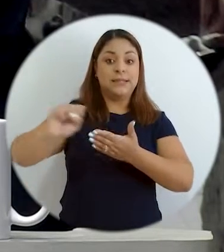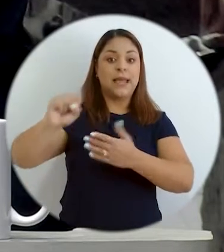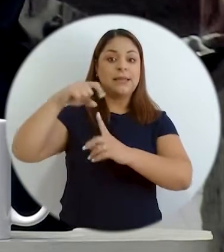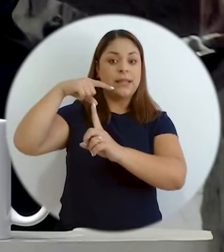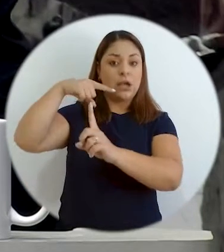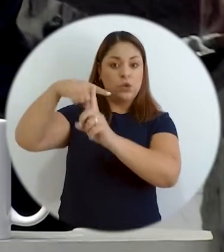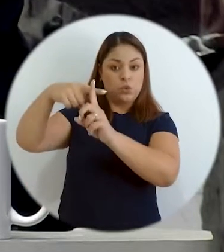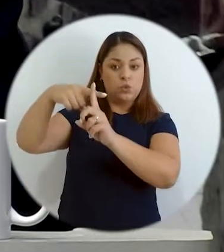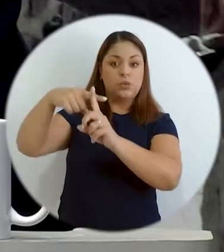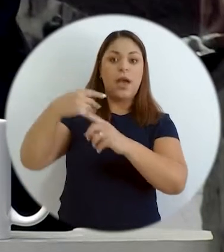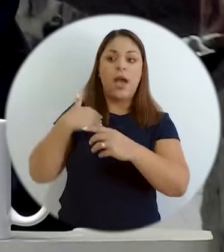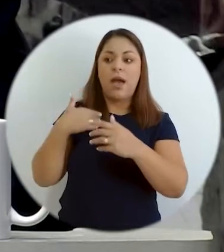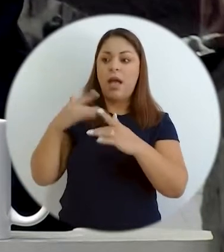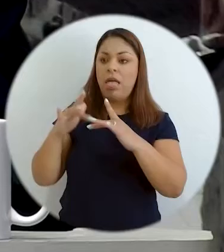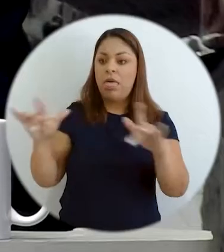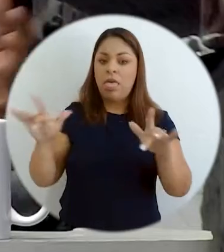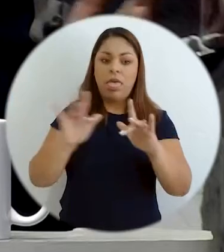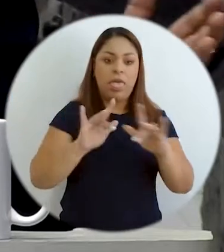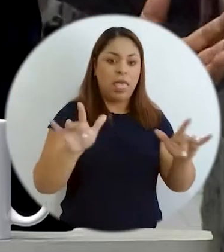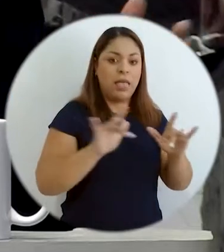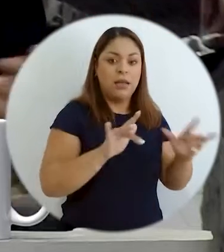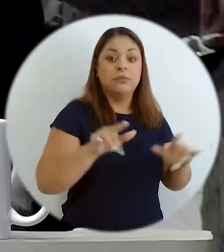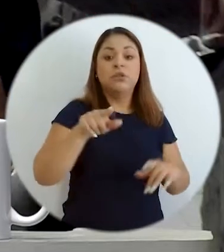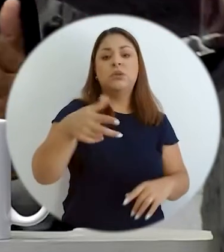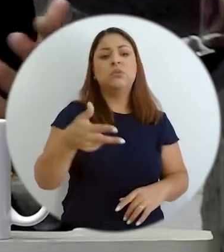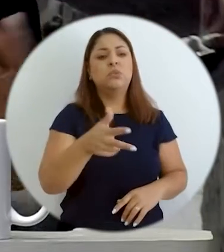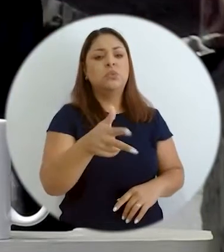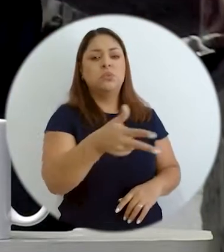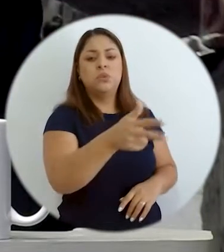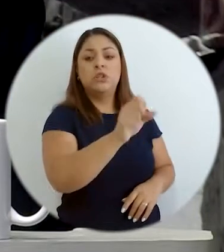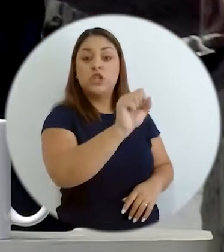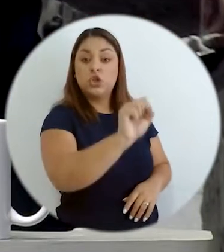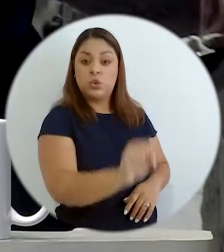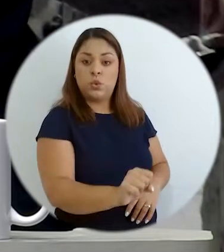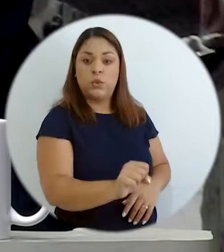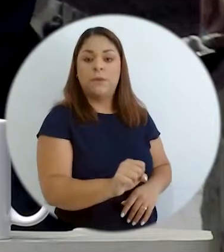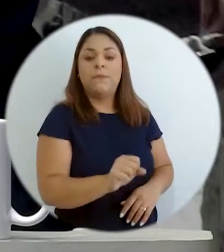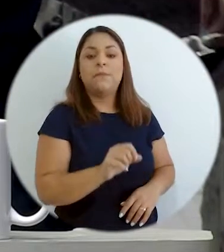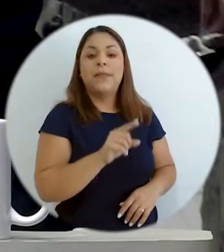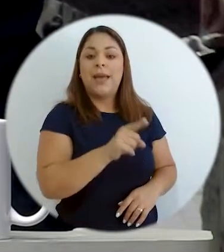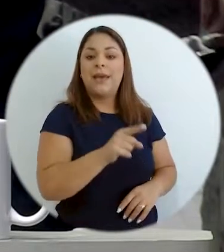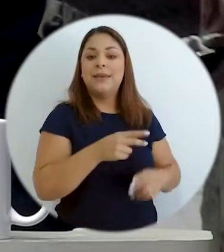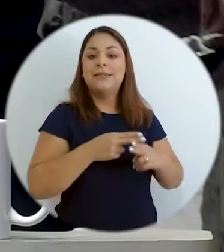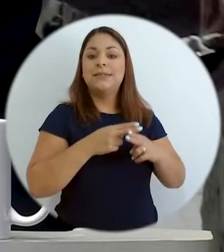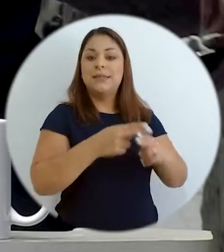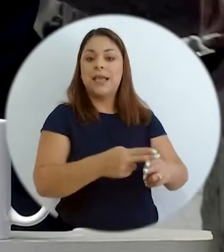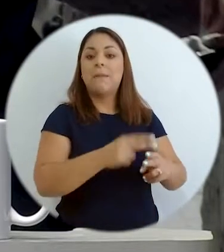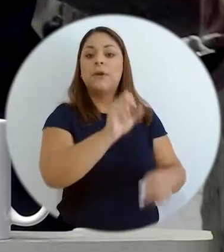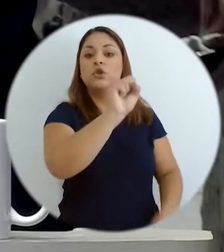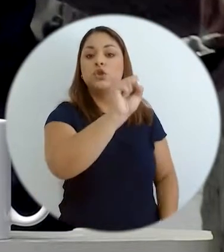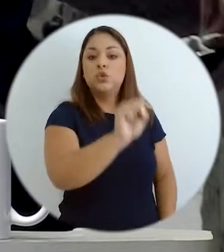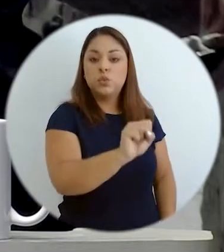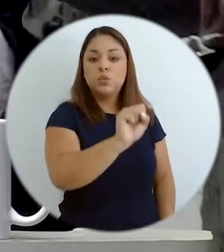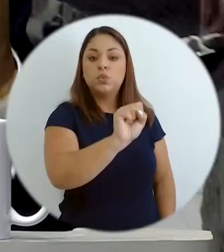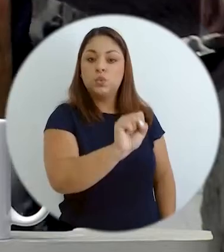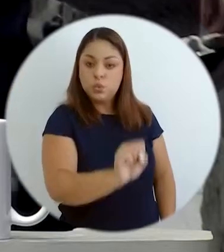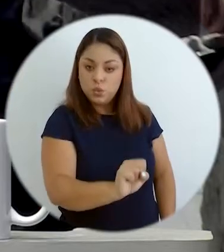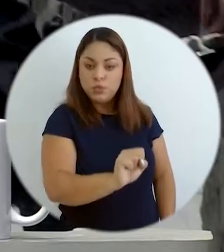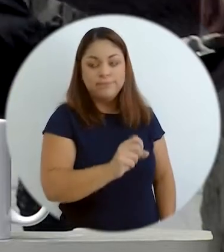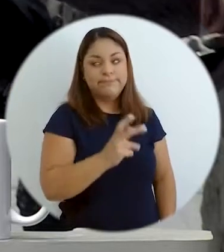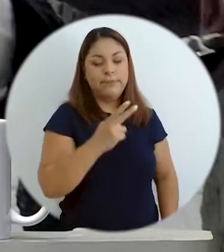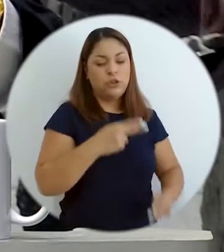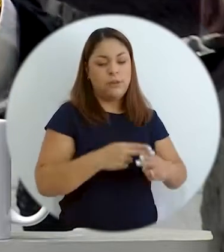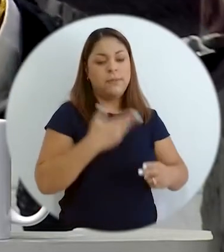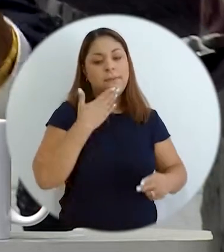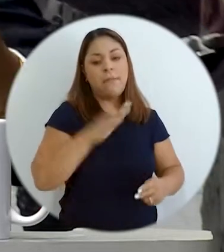perdón, unos grandes vacíos. Y si transitamos hacia el sur, como lo decía Melvin, en lo que le llamamos el sur-sur, que no deberíamos de llamarle